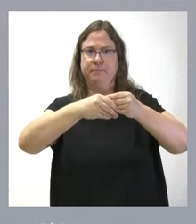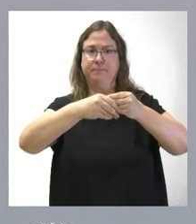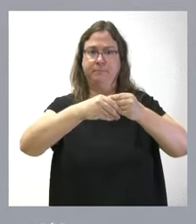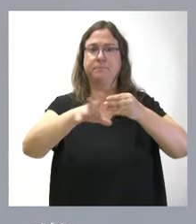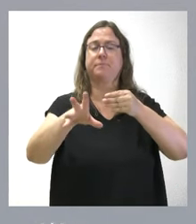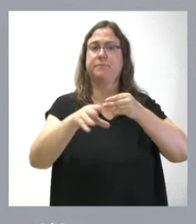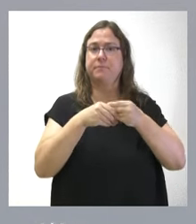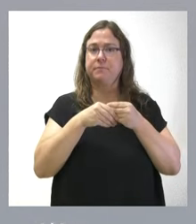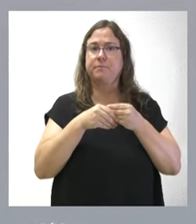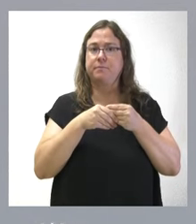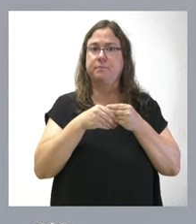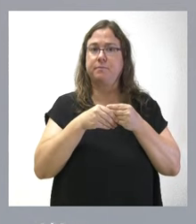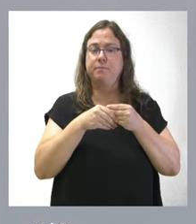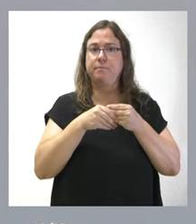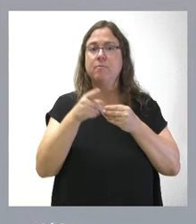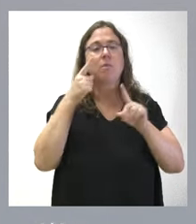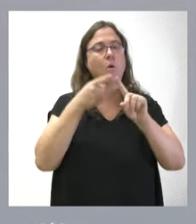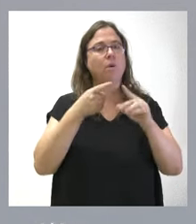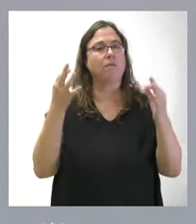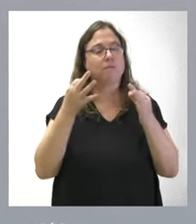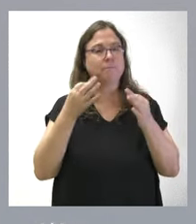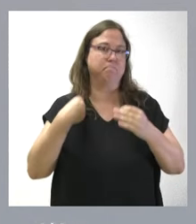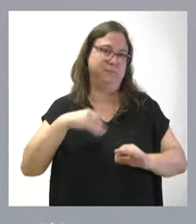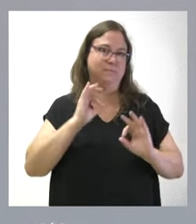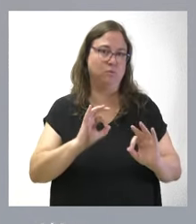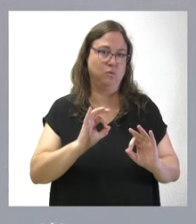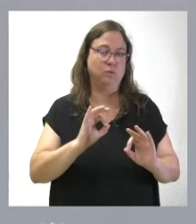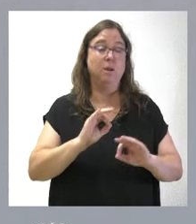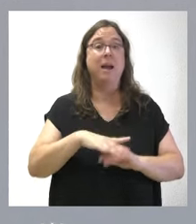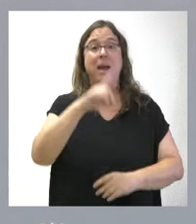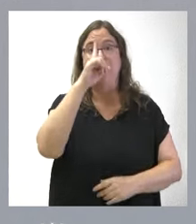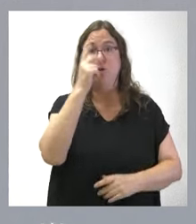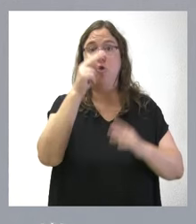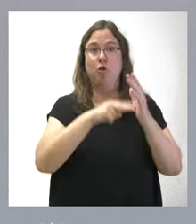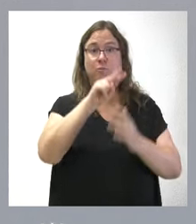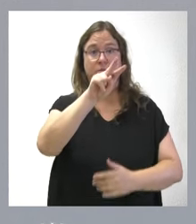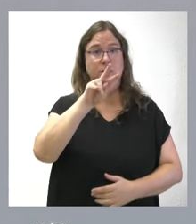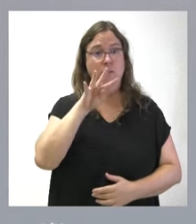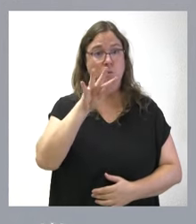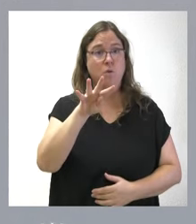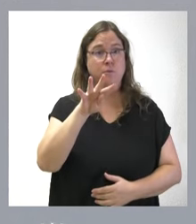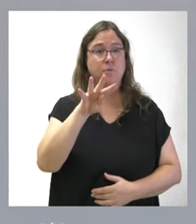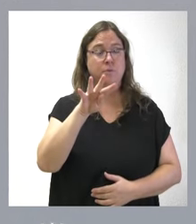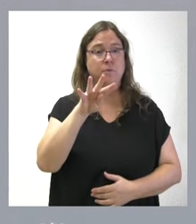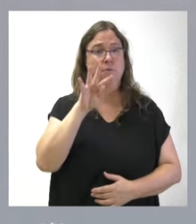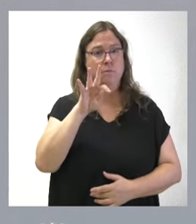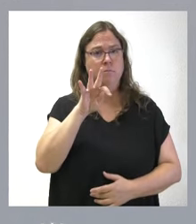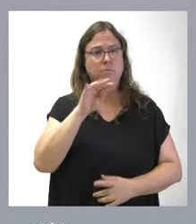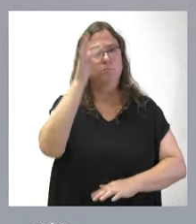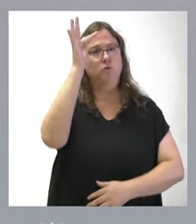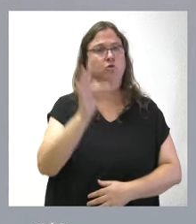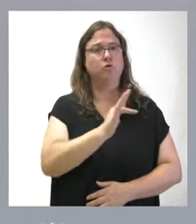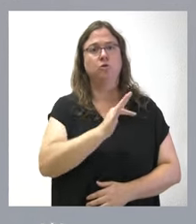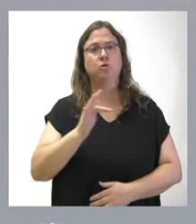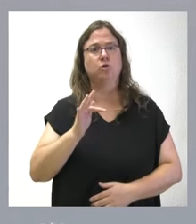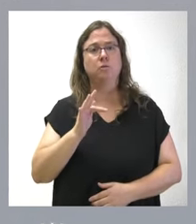tiene como objetivo esta finalidad, de tal forma que el año 24 se han contabilizado ya